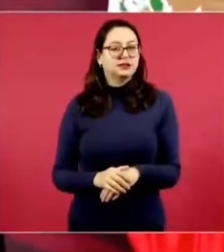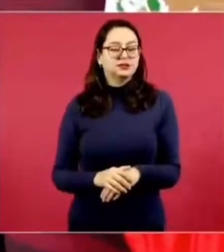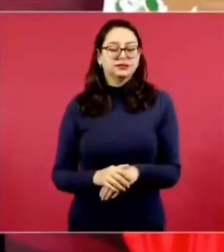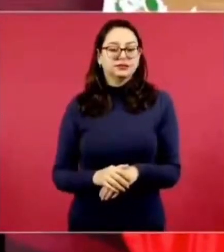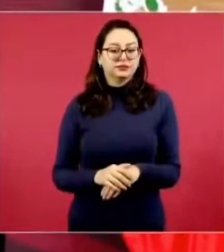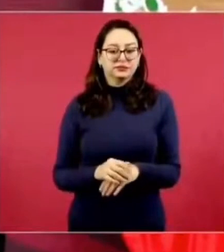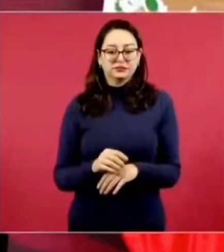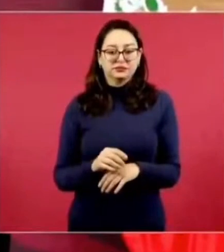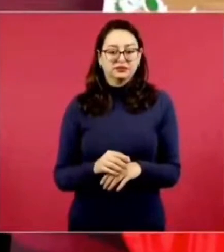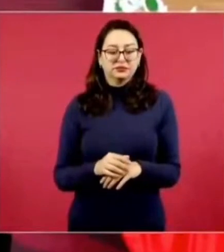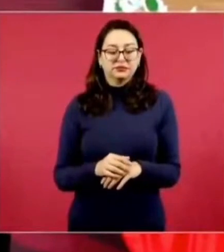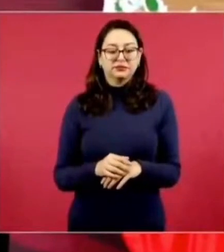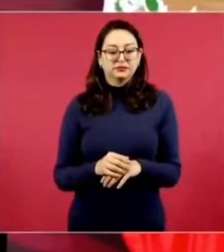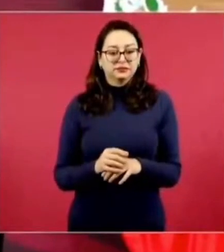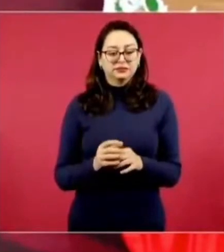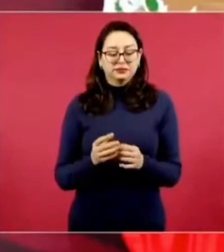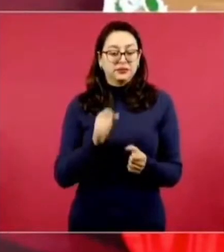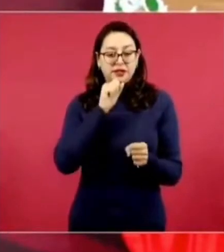guanábana